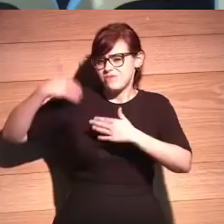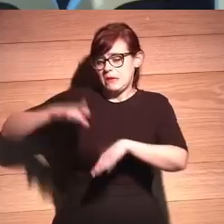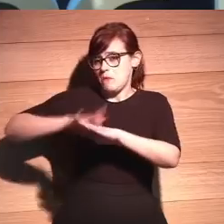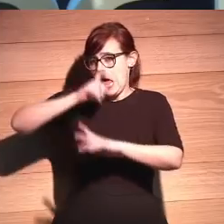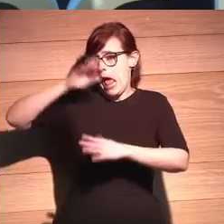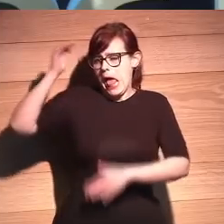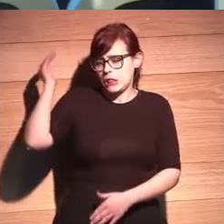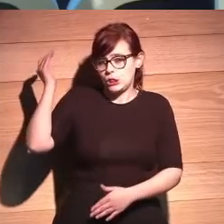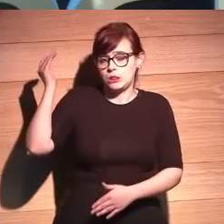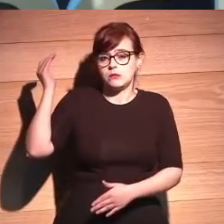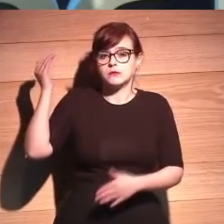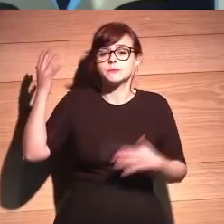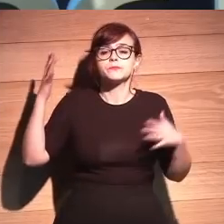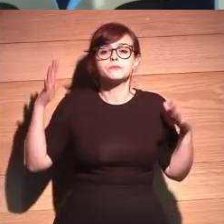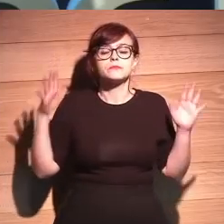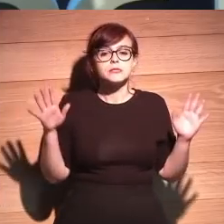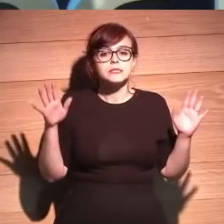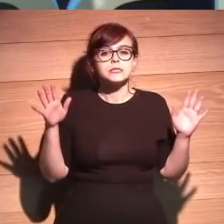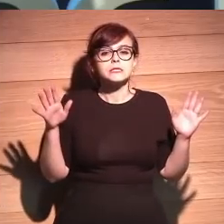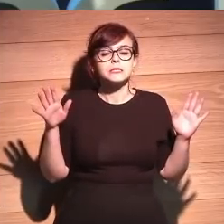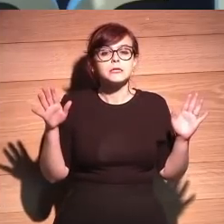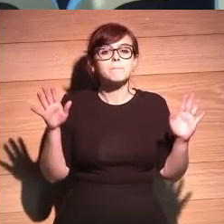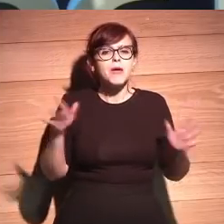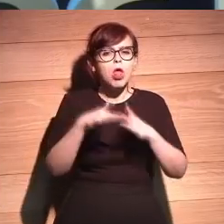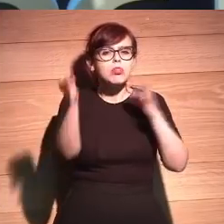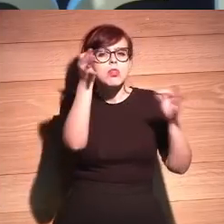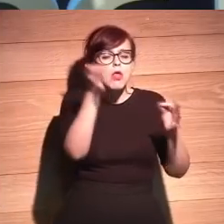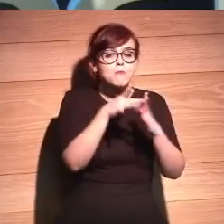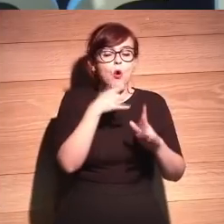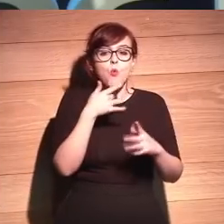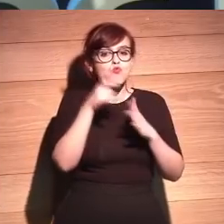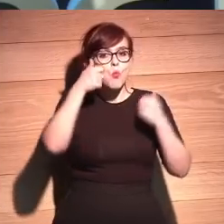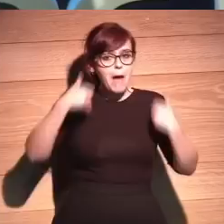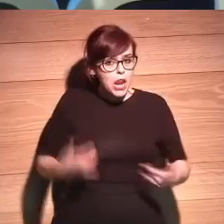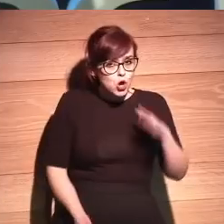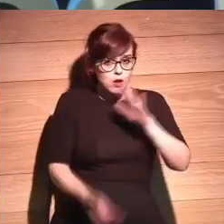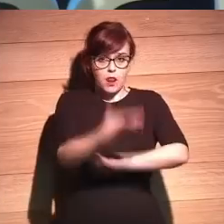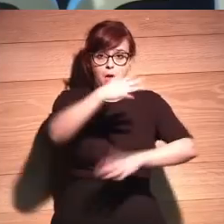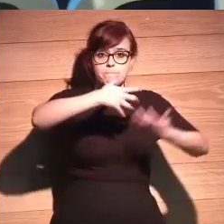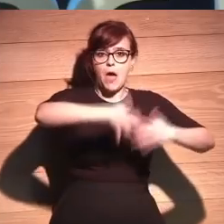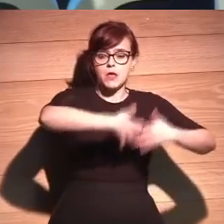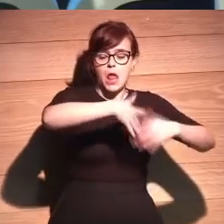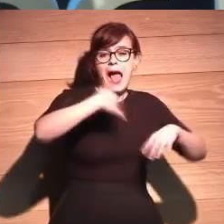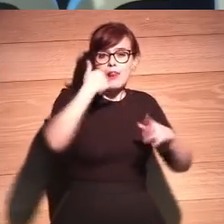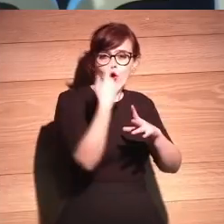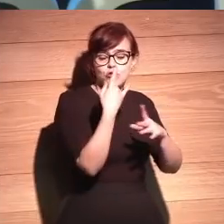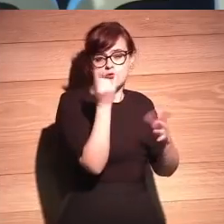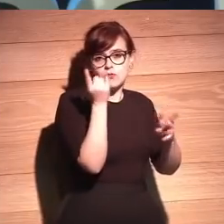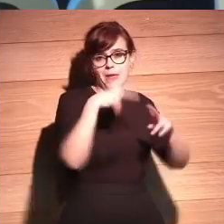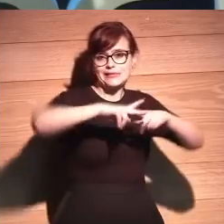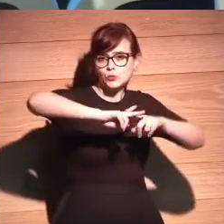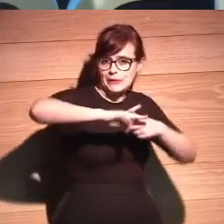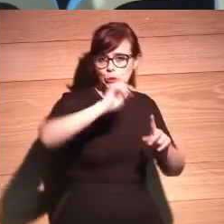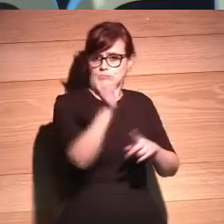antiquísimas, ¿no? Pero analicemos eso en detalle, ¿no? Cada vez que los humanos han hecho máquinas, utensilios, al principio